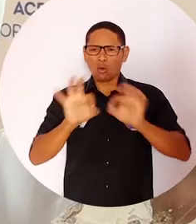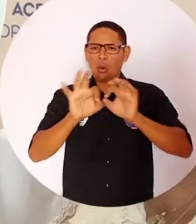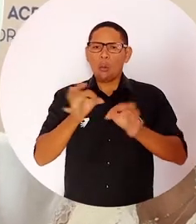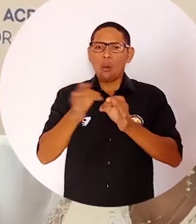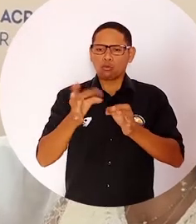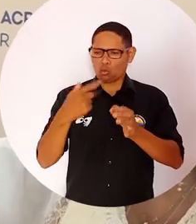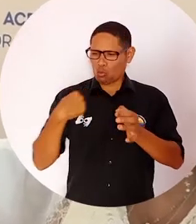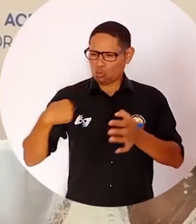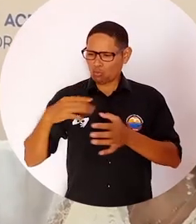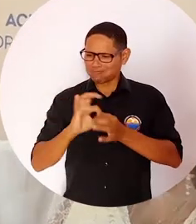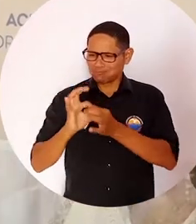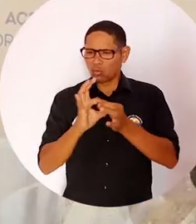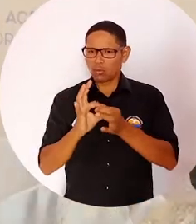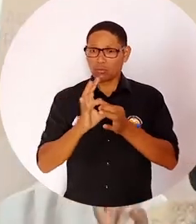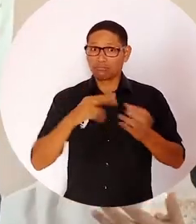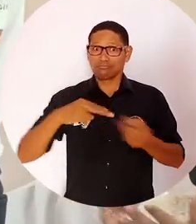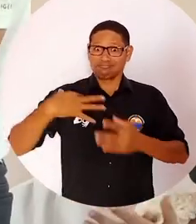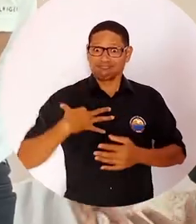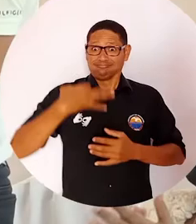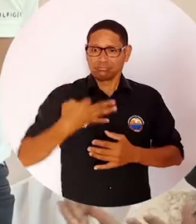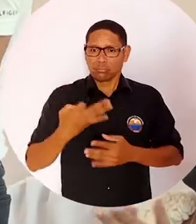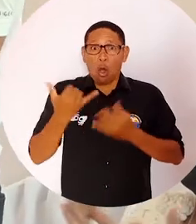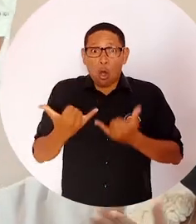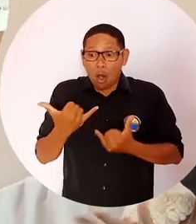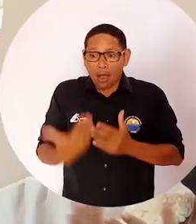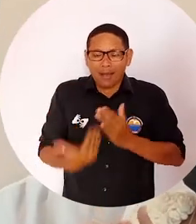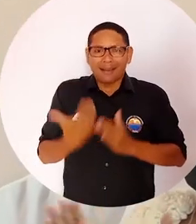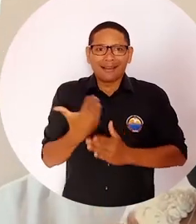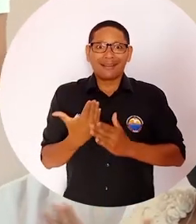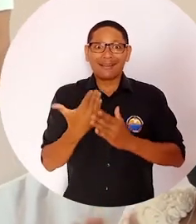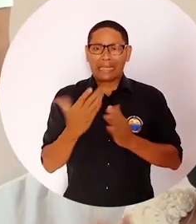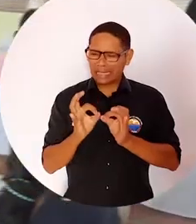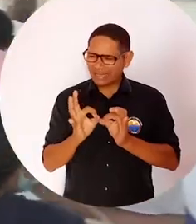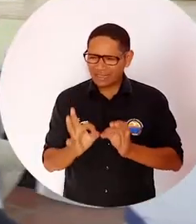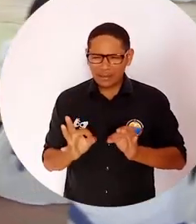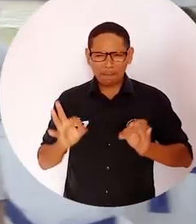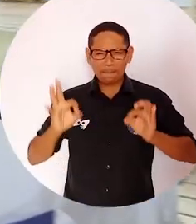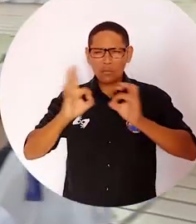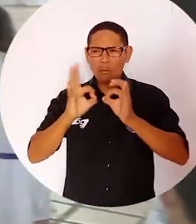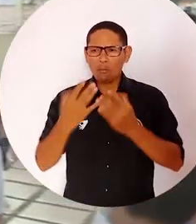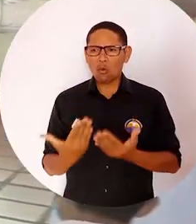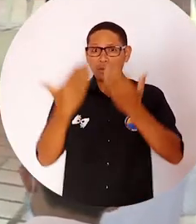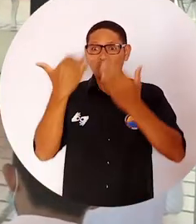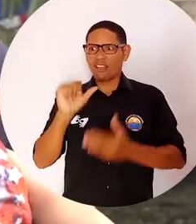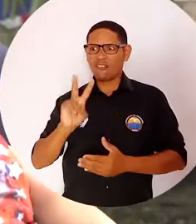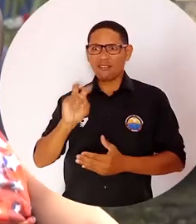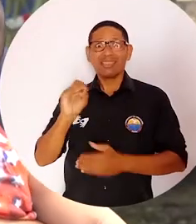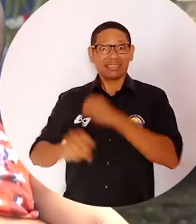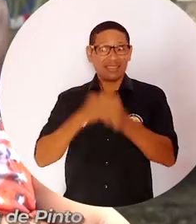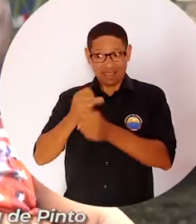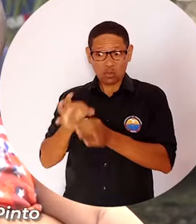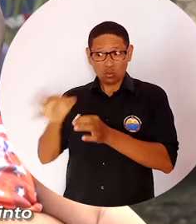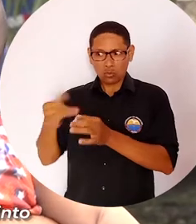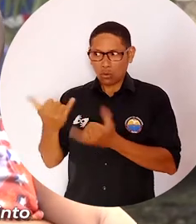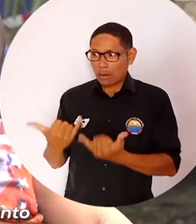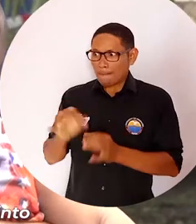paso que estamos dando hoy es el más importante en los 20 años de historia de este municipio. Gracias a las